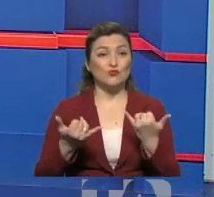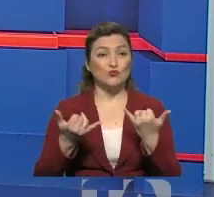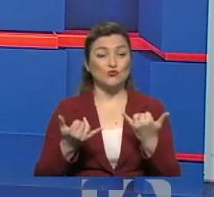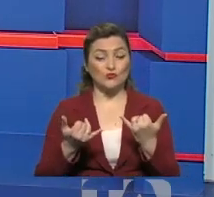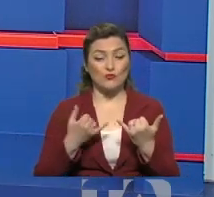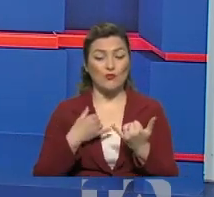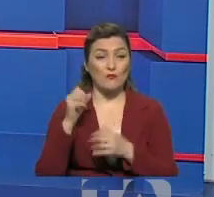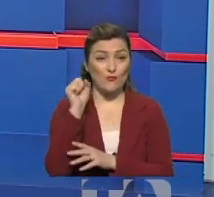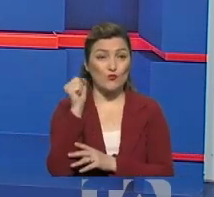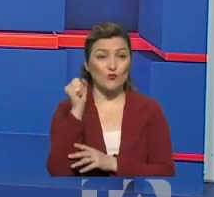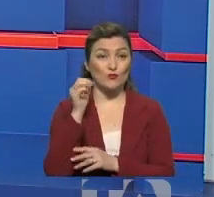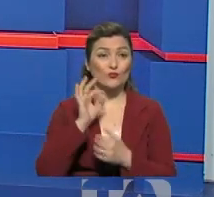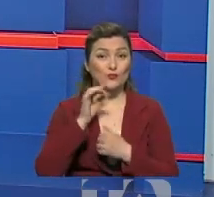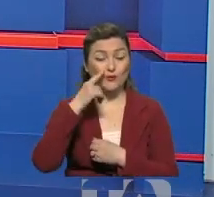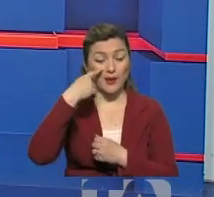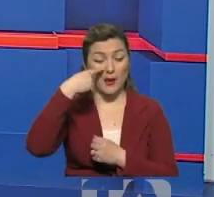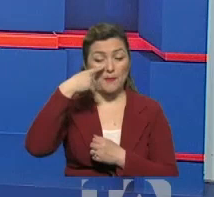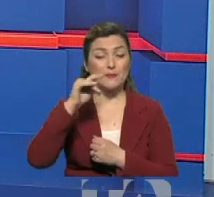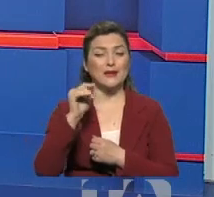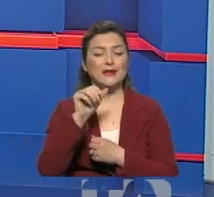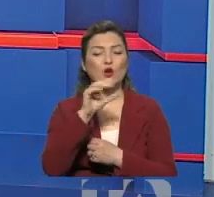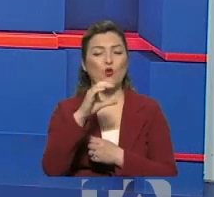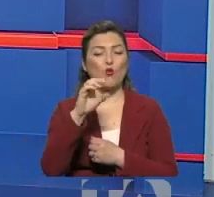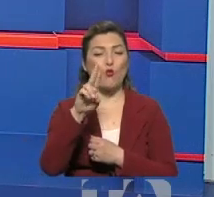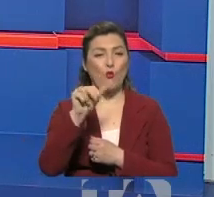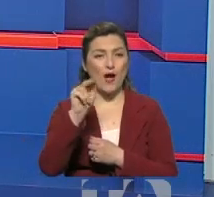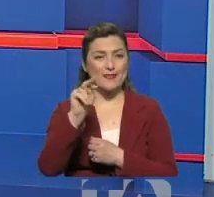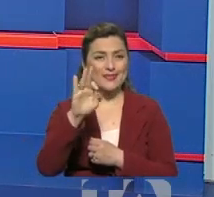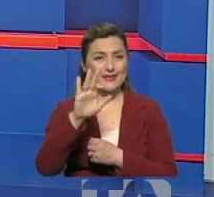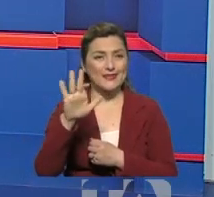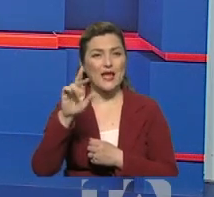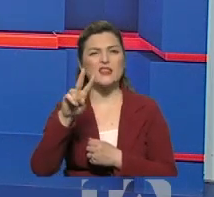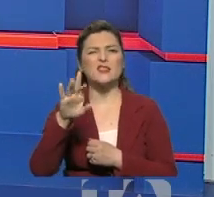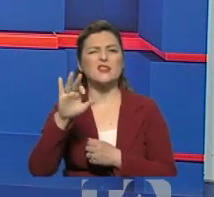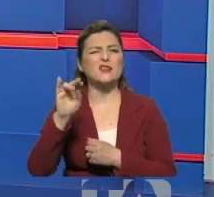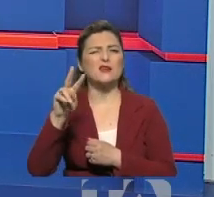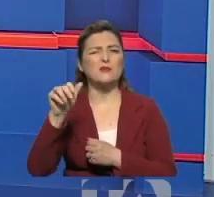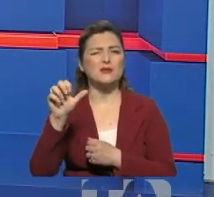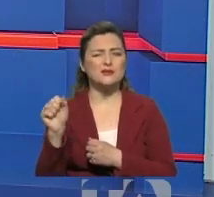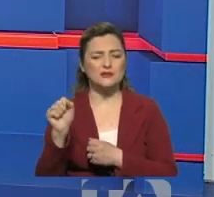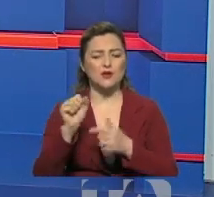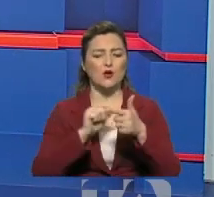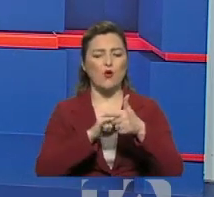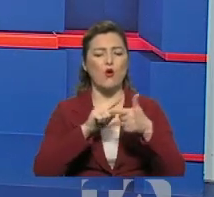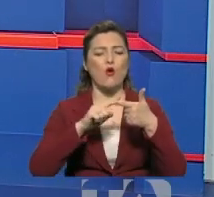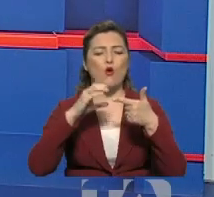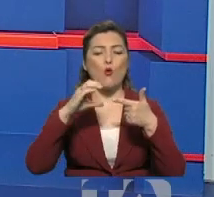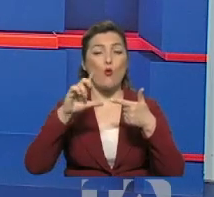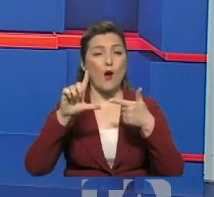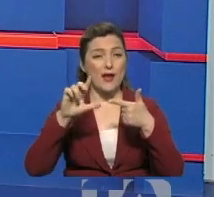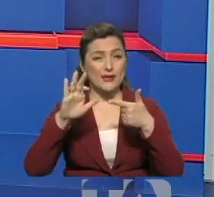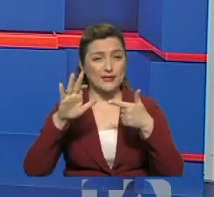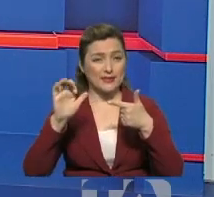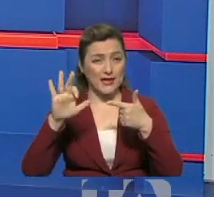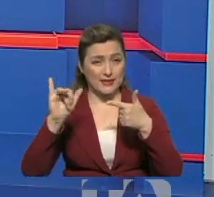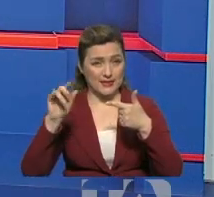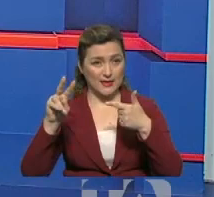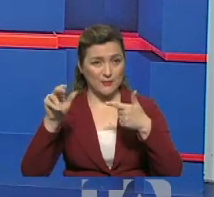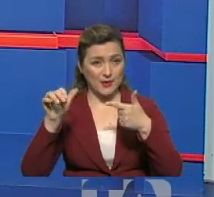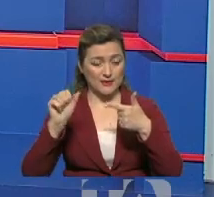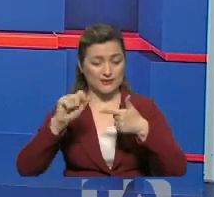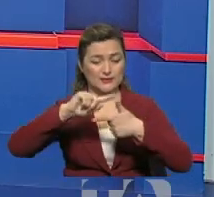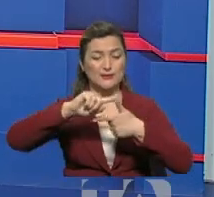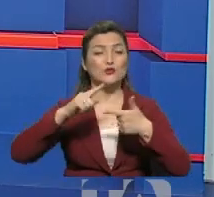anticuerpo pueden ser las cuantitativas que se hacen con sangre venosa, o las cualitativas que se hacen con un pinchacito en el dedo. Estas